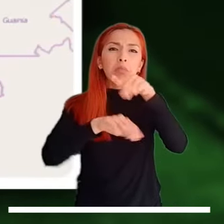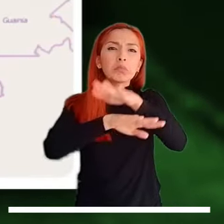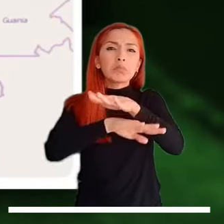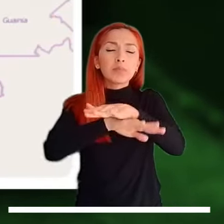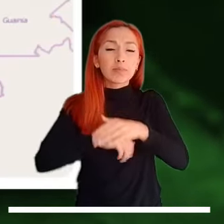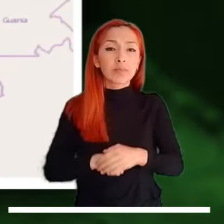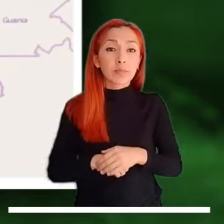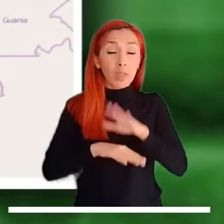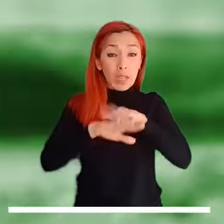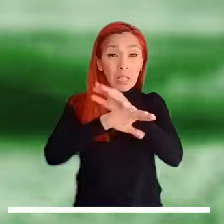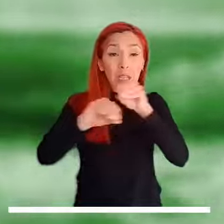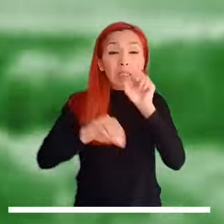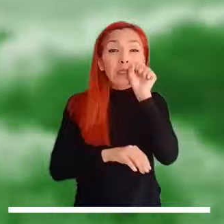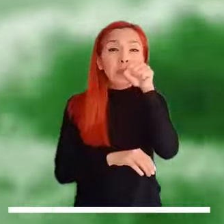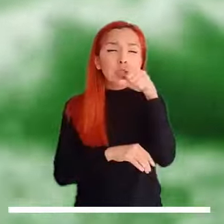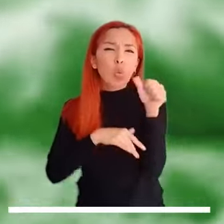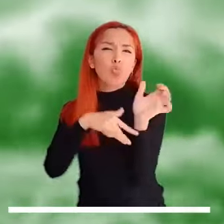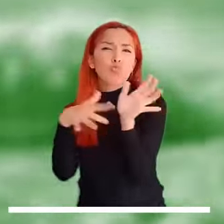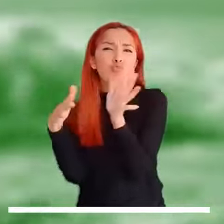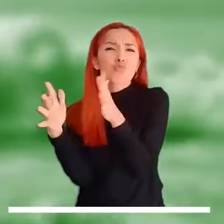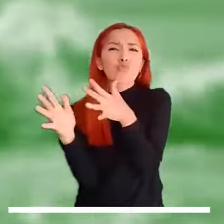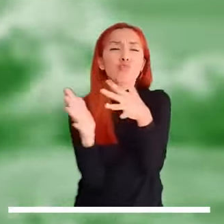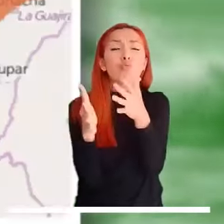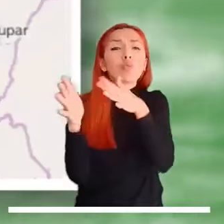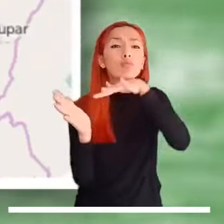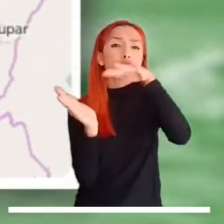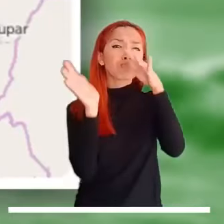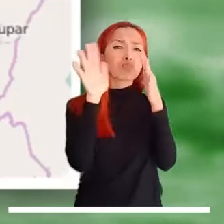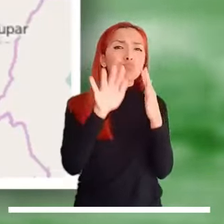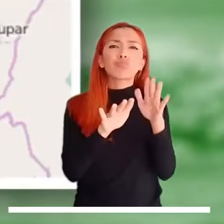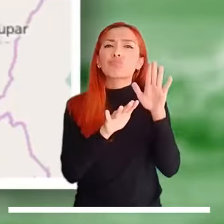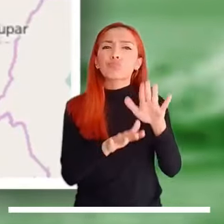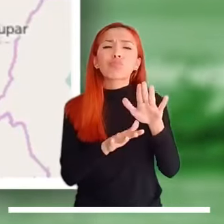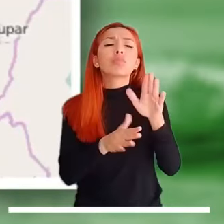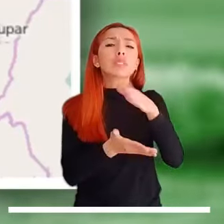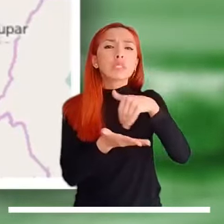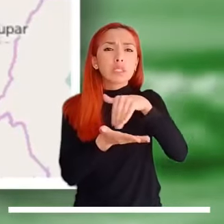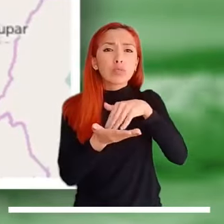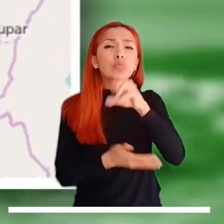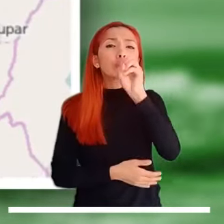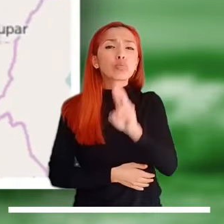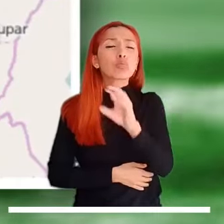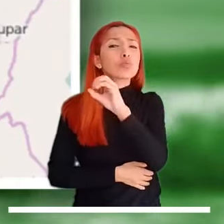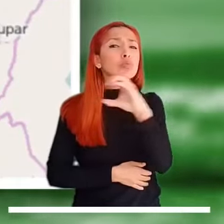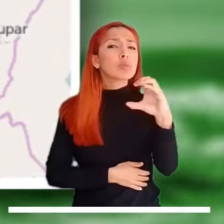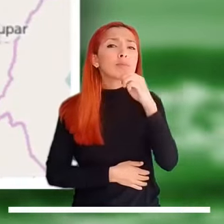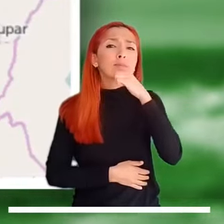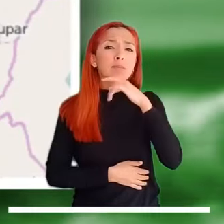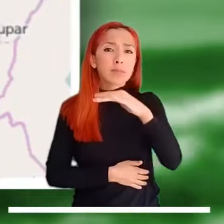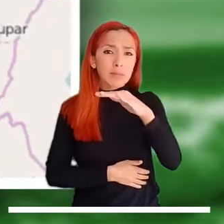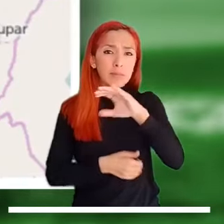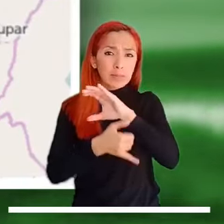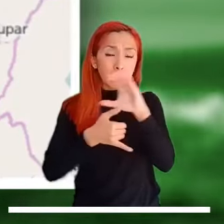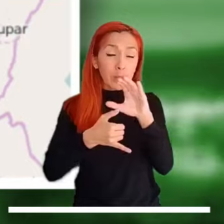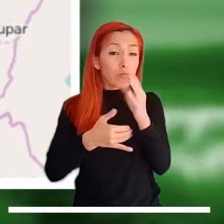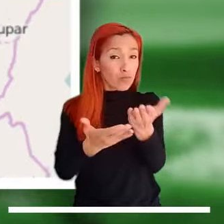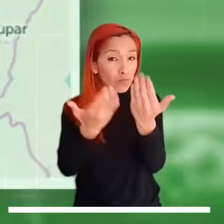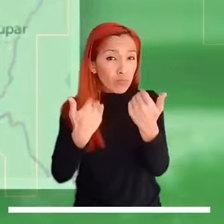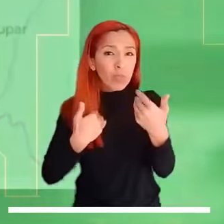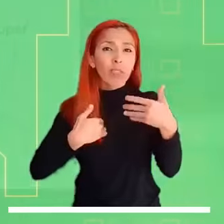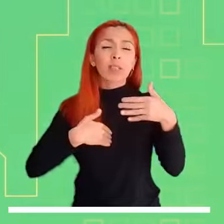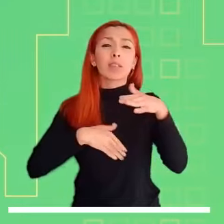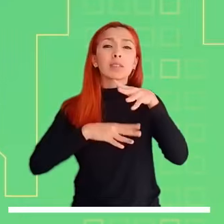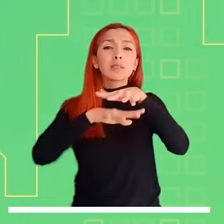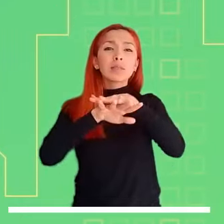surgir durante la tarde. Alerta naranja por vientos fuertes y oleaje de altura en el centro y suroccidente del Mar Caribe.